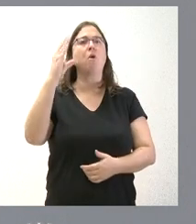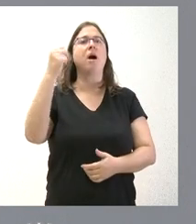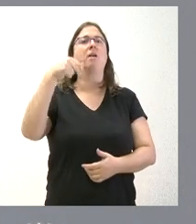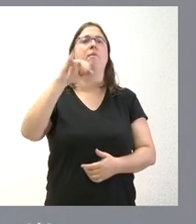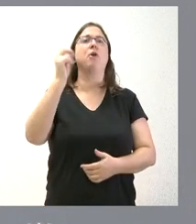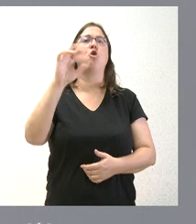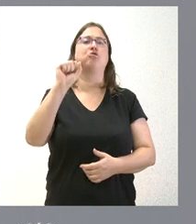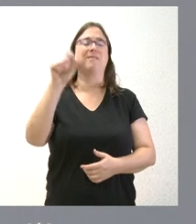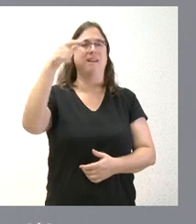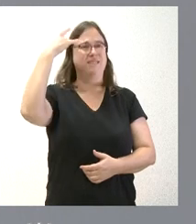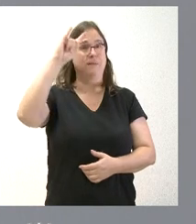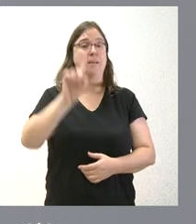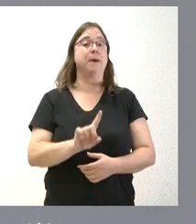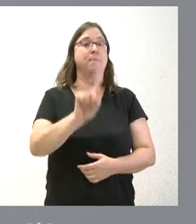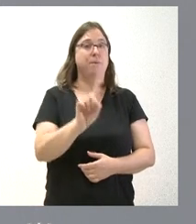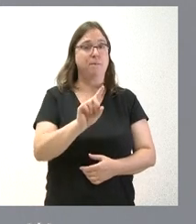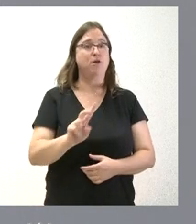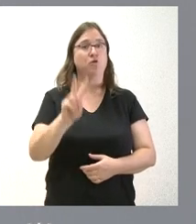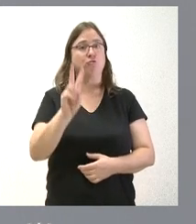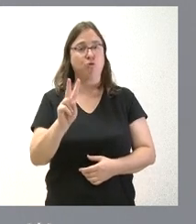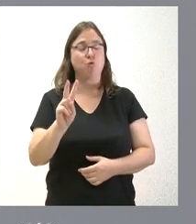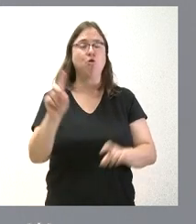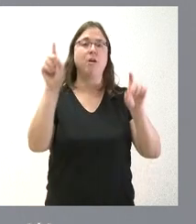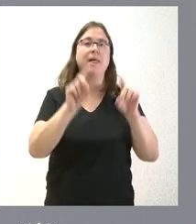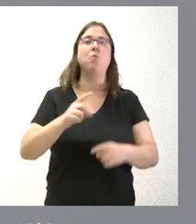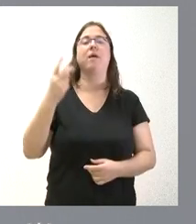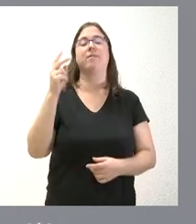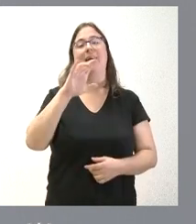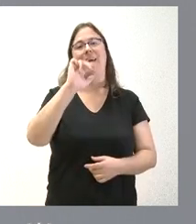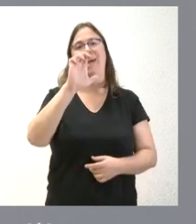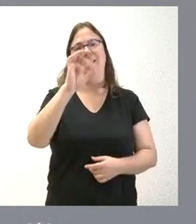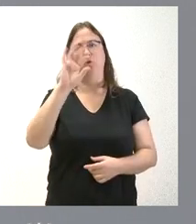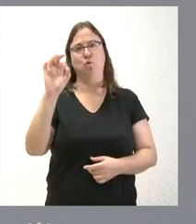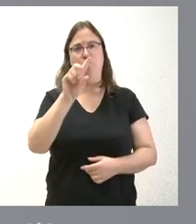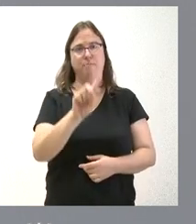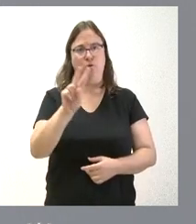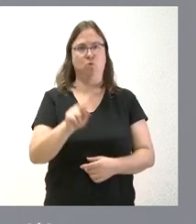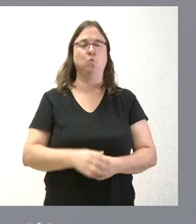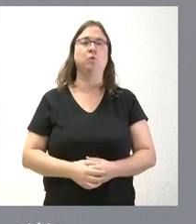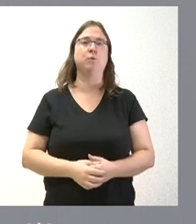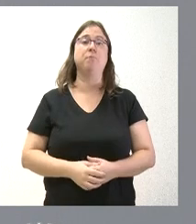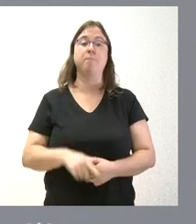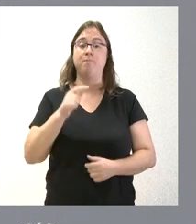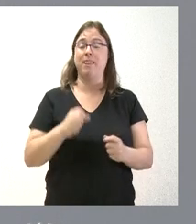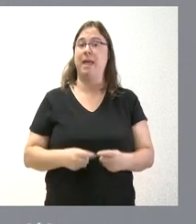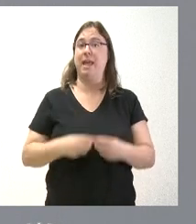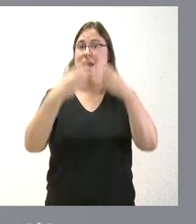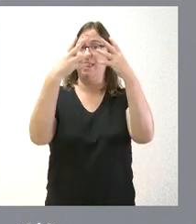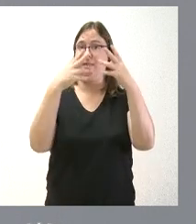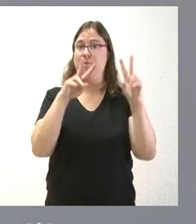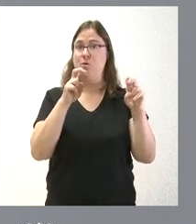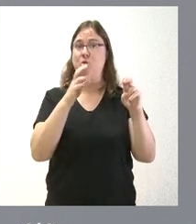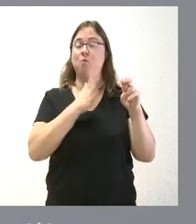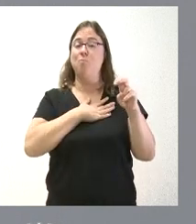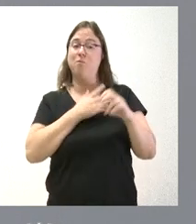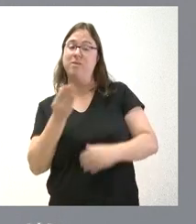para invertir primero y segundo de la educación secundaria obligatoria. Este nuevo edificio va a permitir incrementar